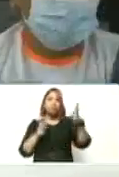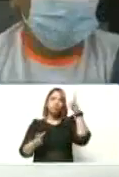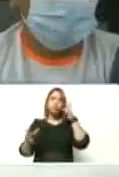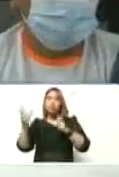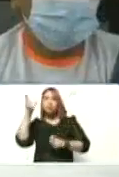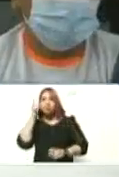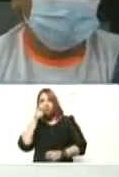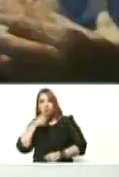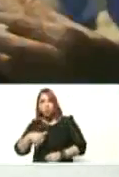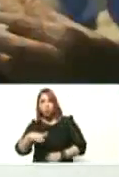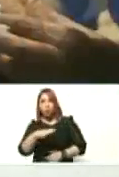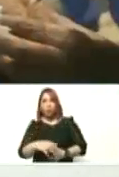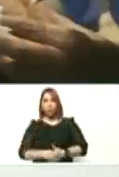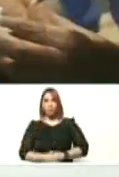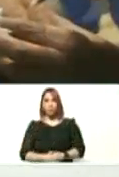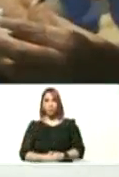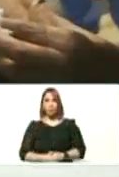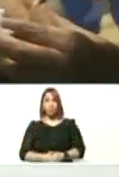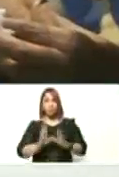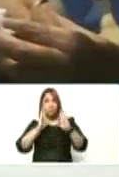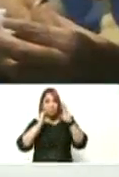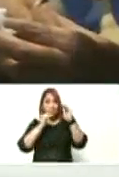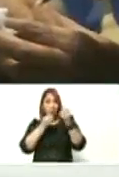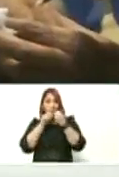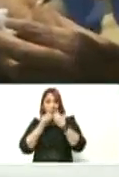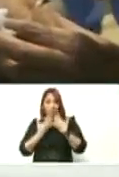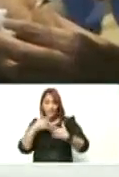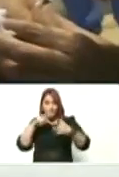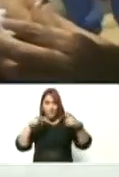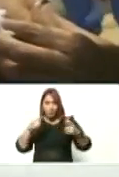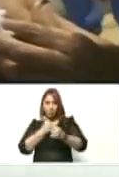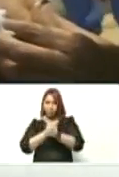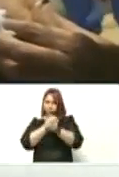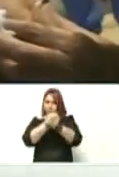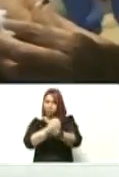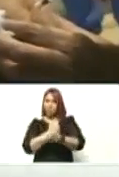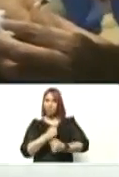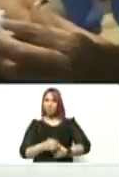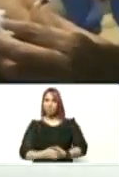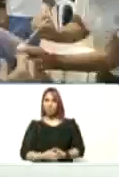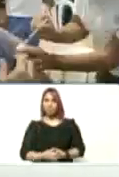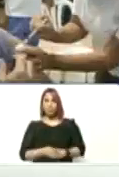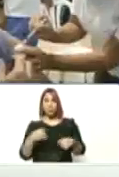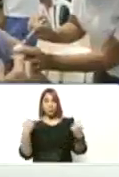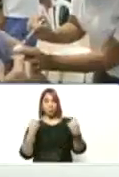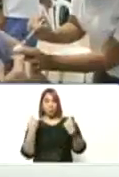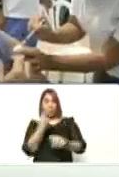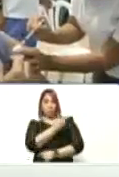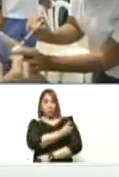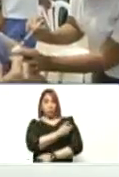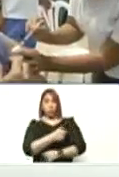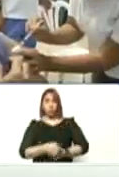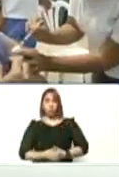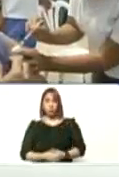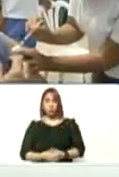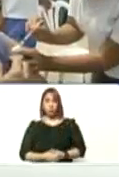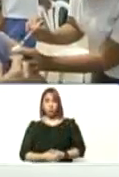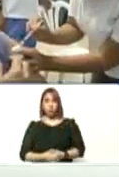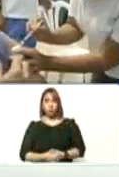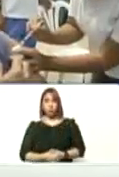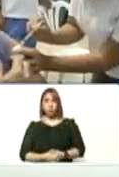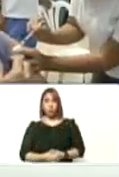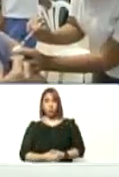bueno atender bien a la gente con amor estas jornadas de vacunación demuestran la